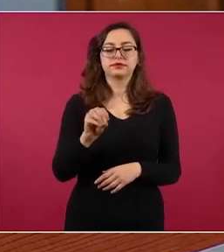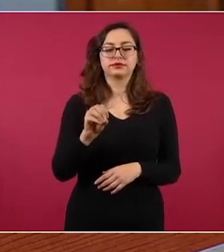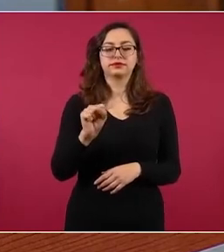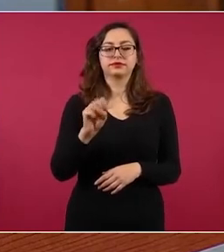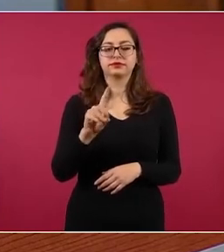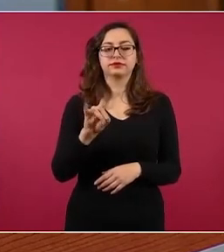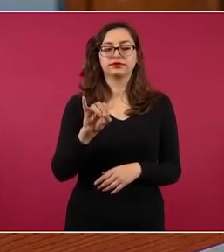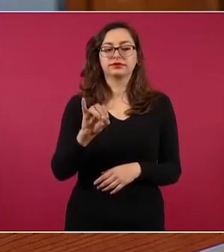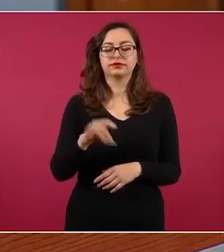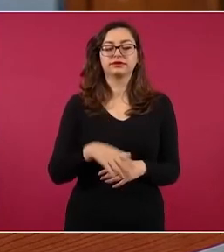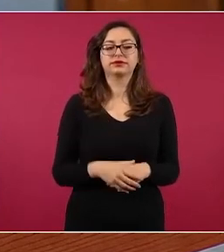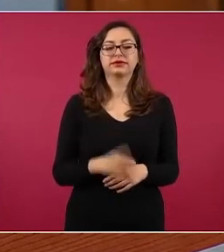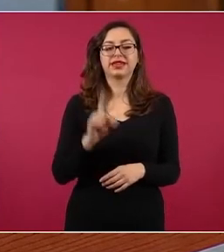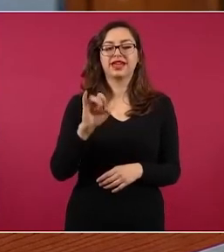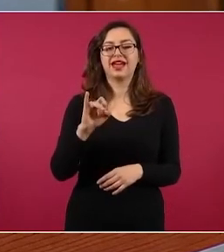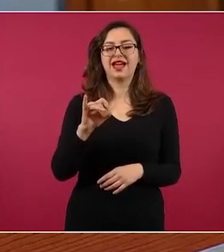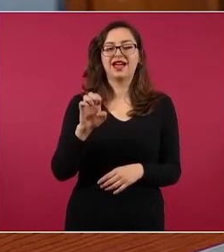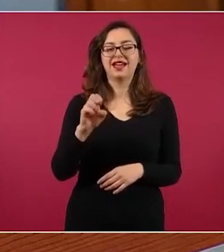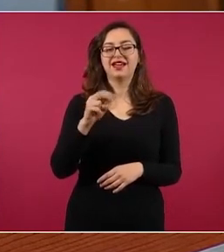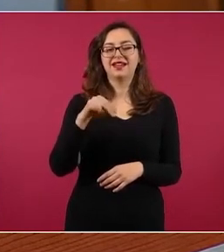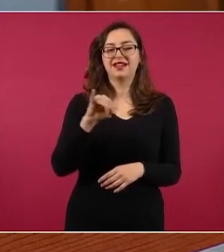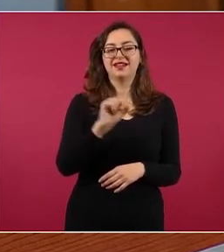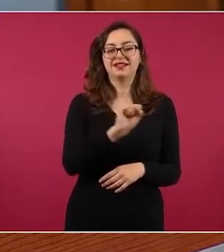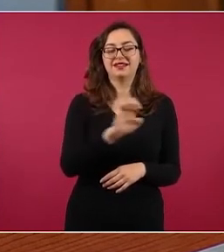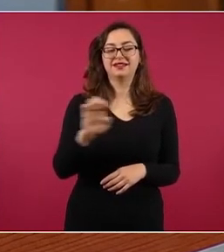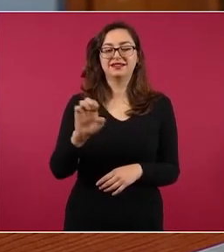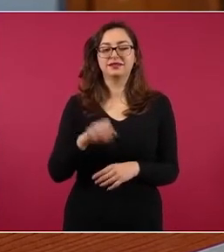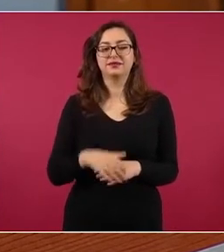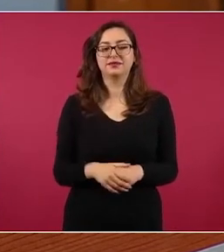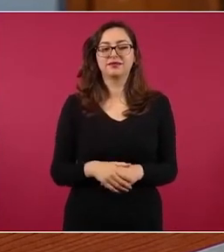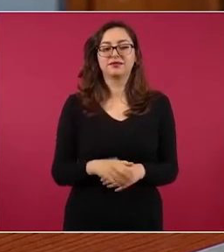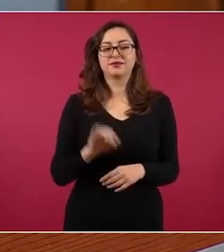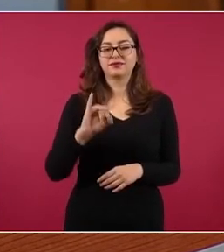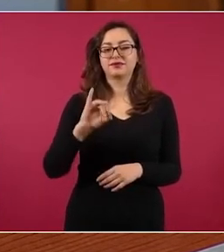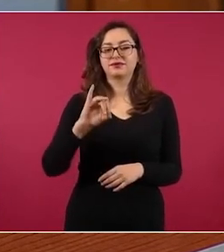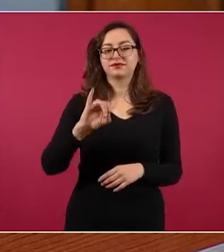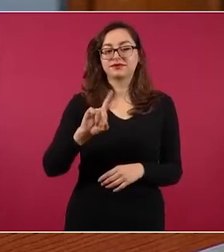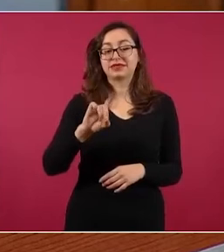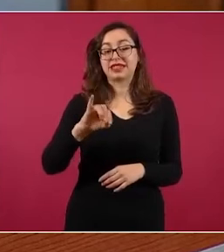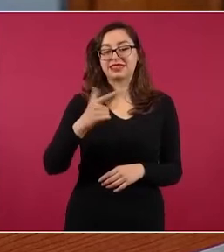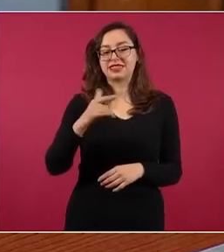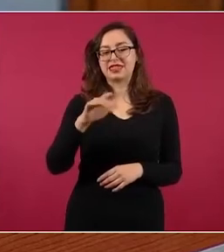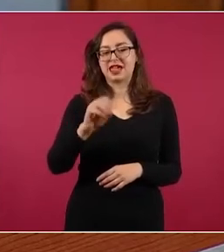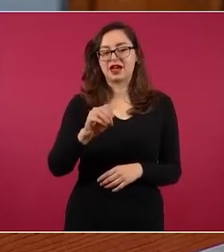Denise Dresden, Diego Fernández de Ceballos,